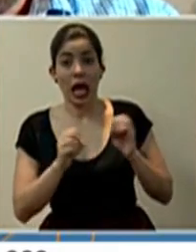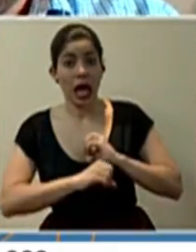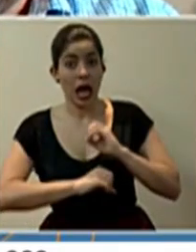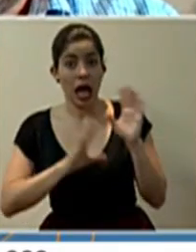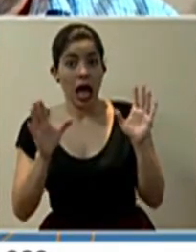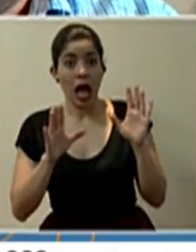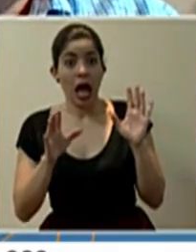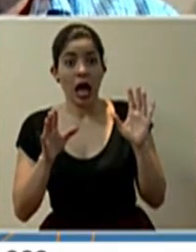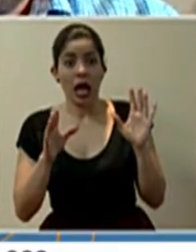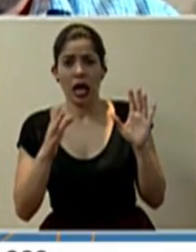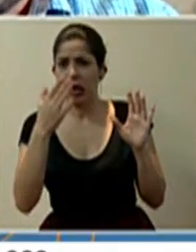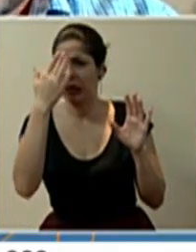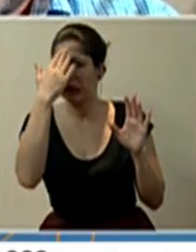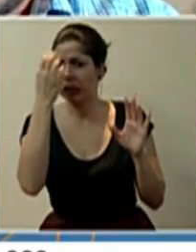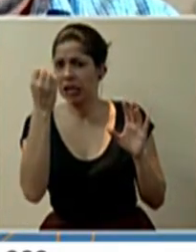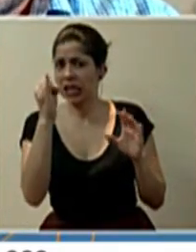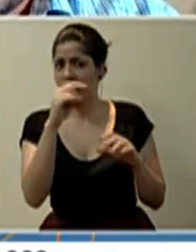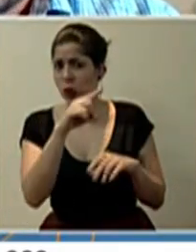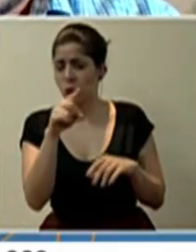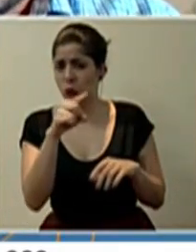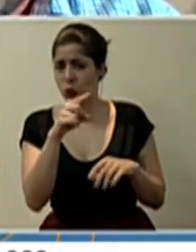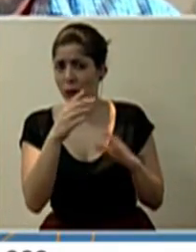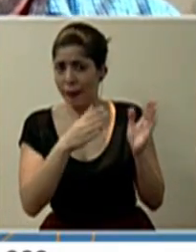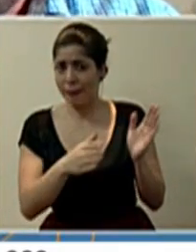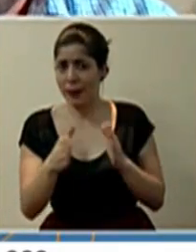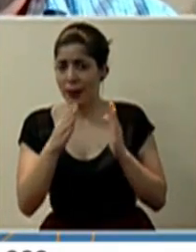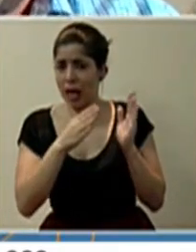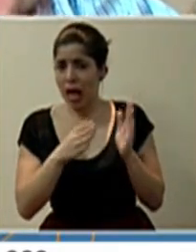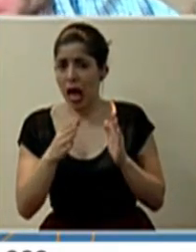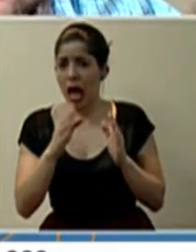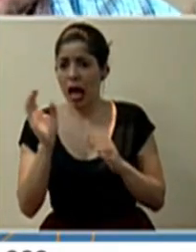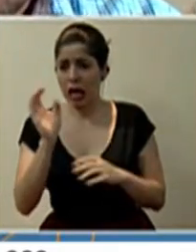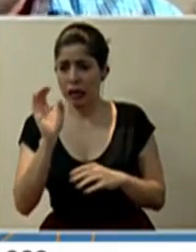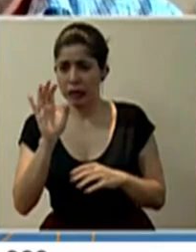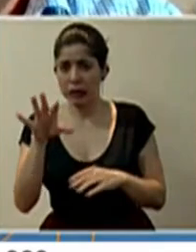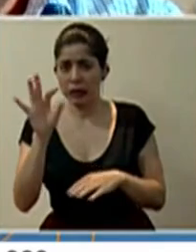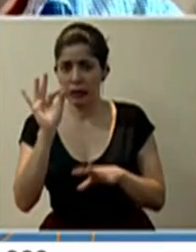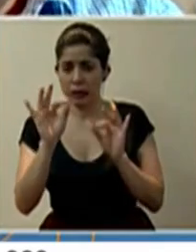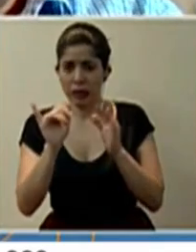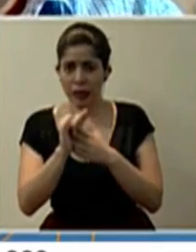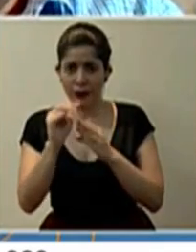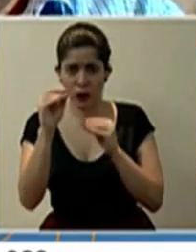no sé si ustedes están en ese proceso de determinarlo.